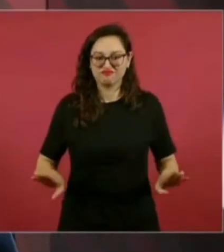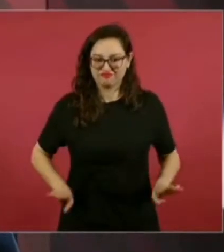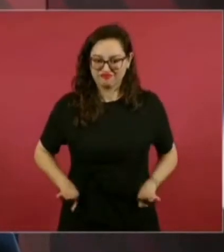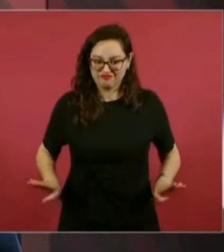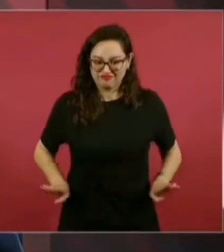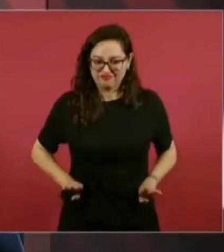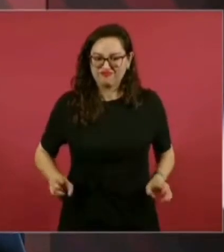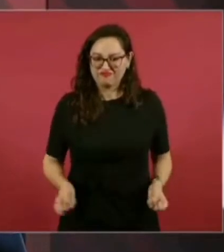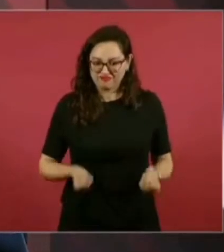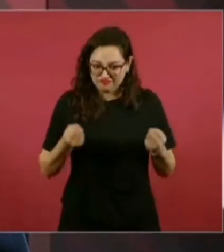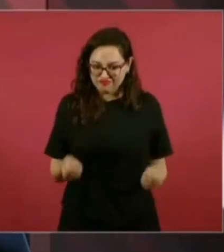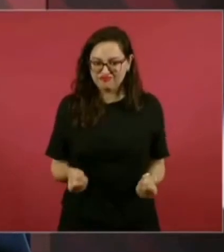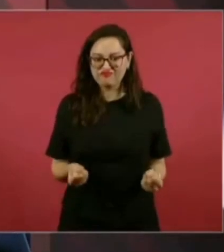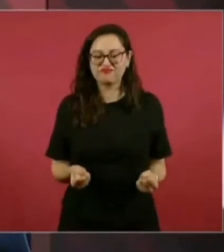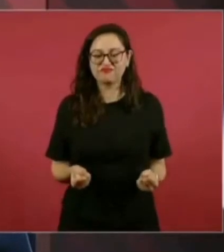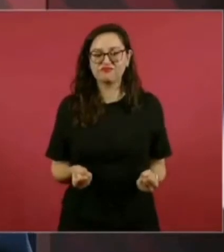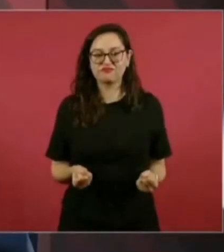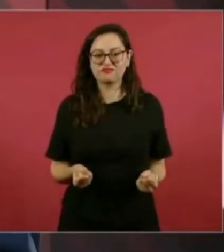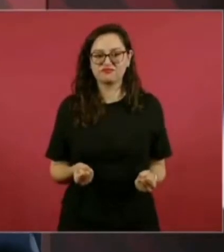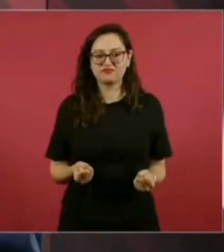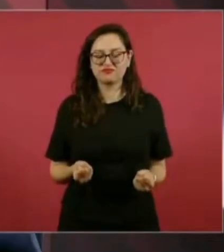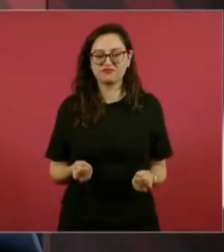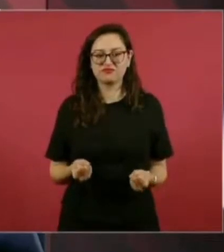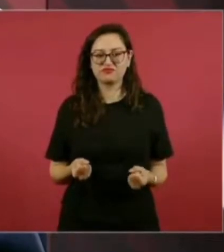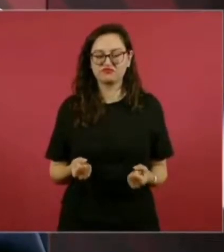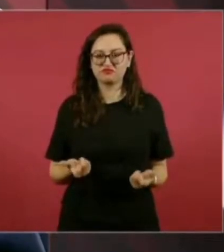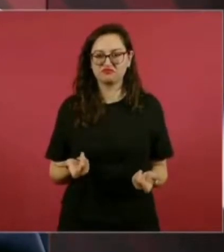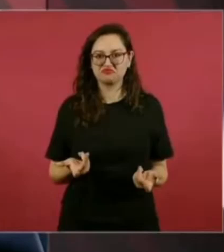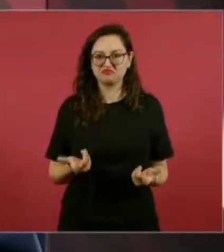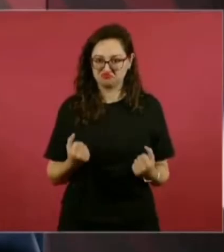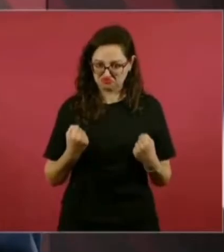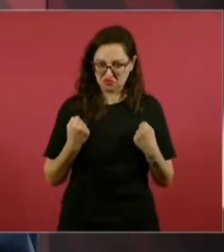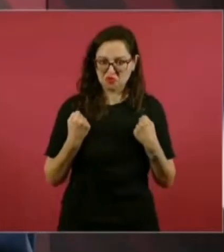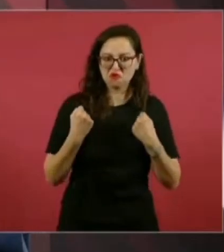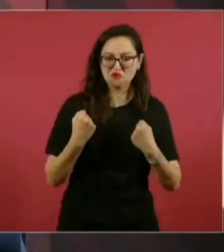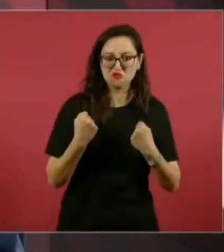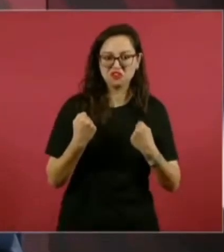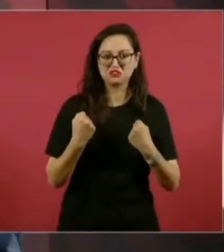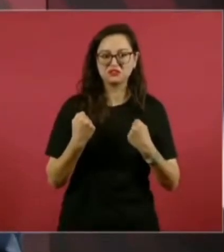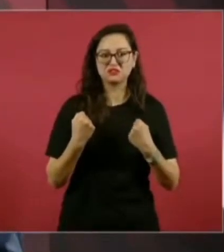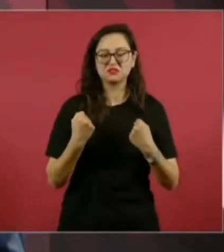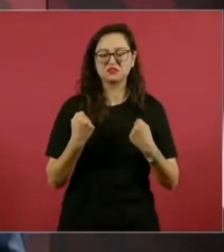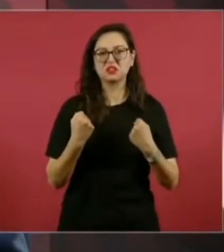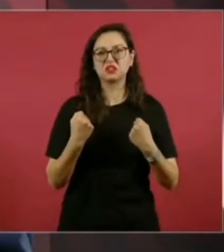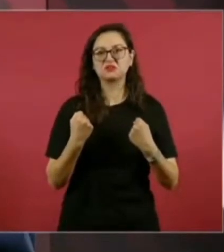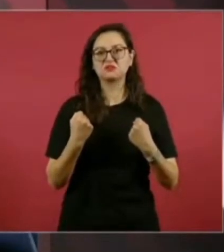familia por lo menos,